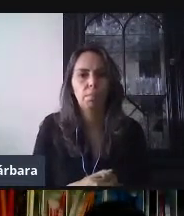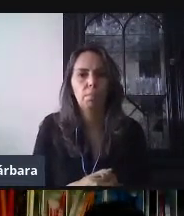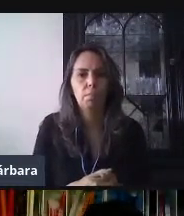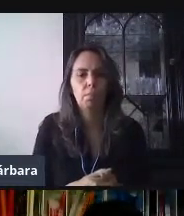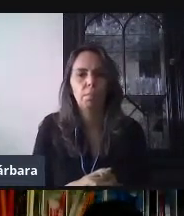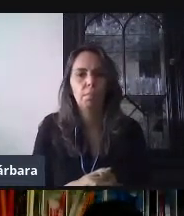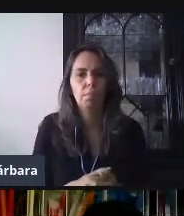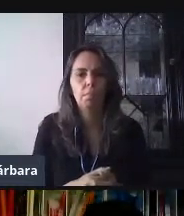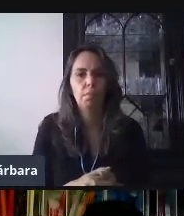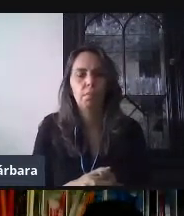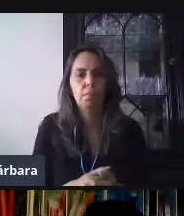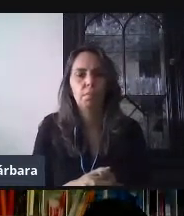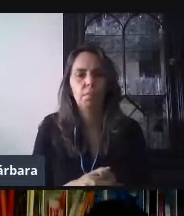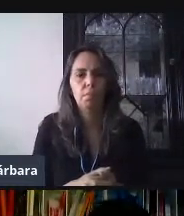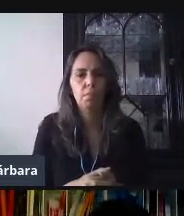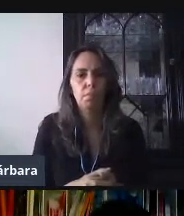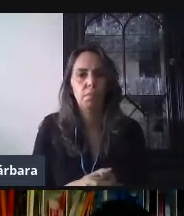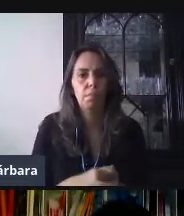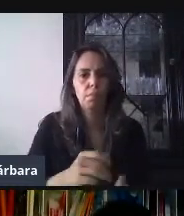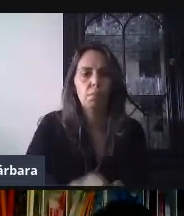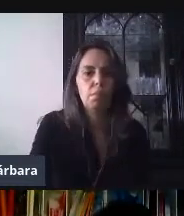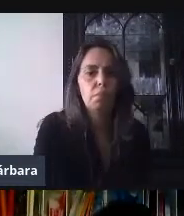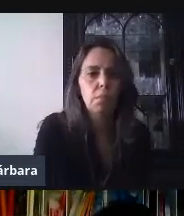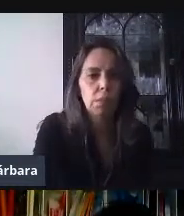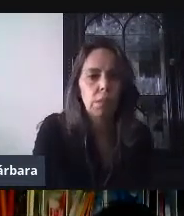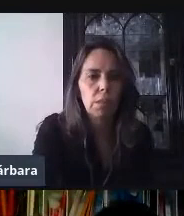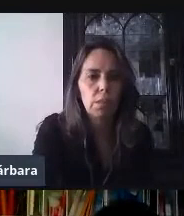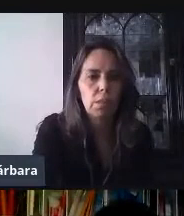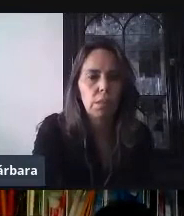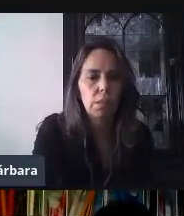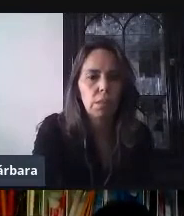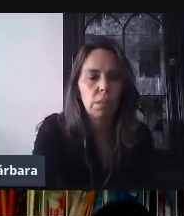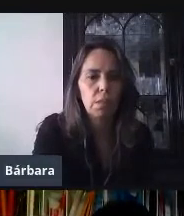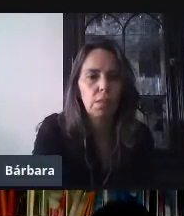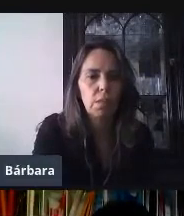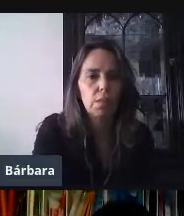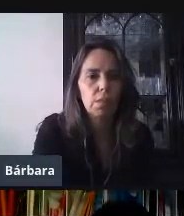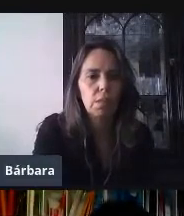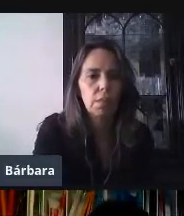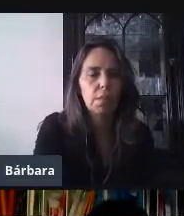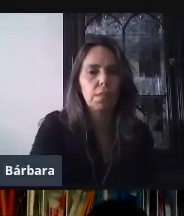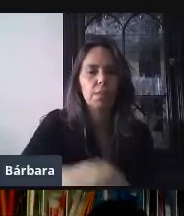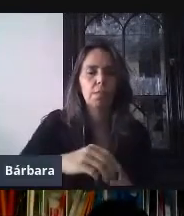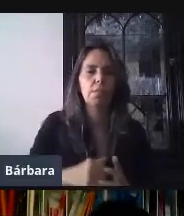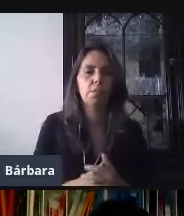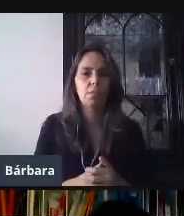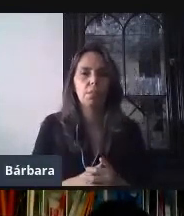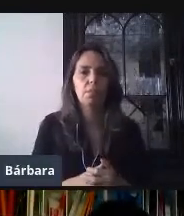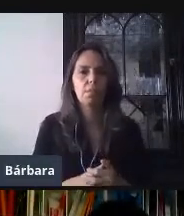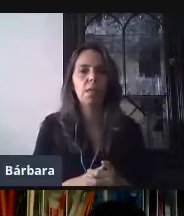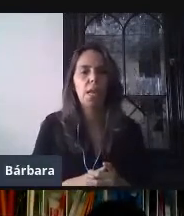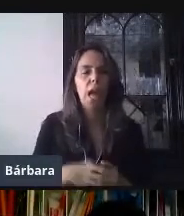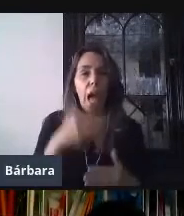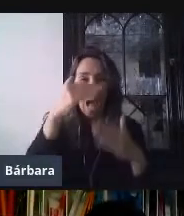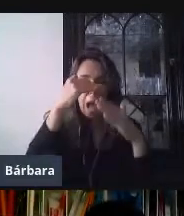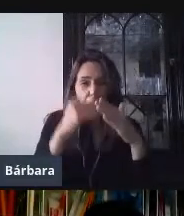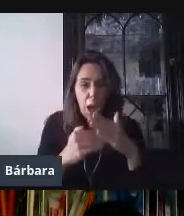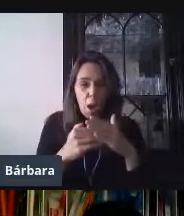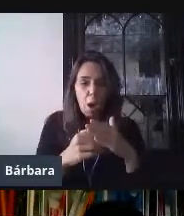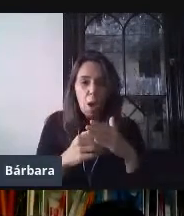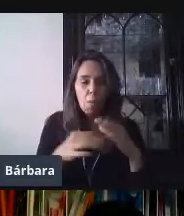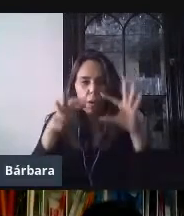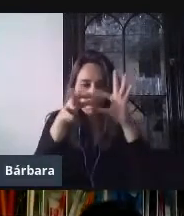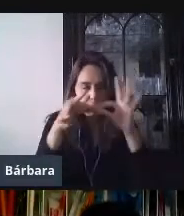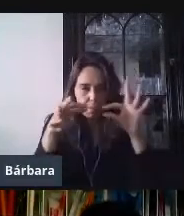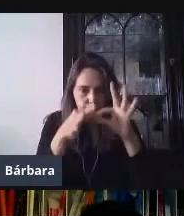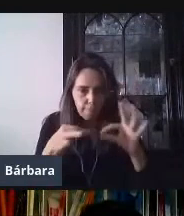del tiempo va a ser esta sección de preguntas. Después, pues ya vamos a encontrar el título del formulario, debajo del título la descripción, y